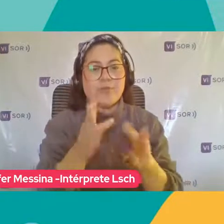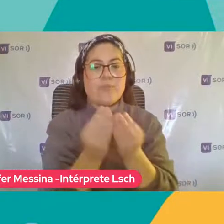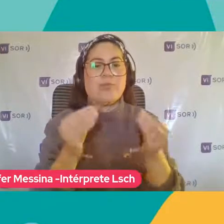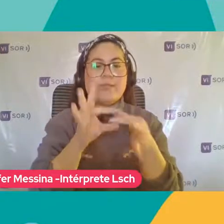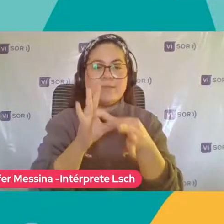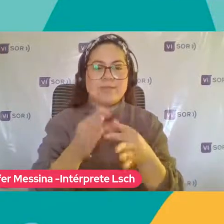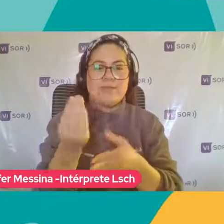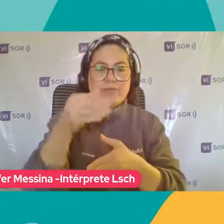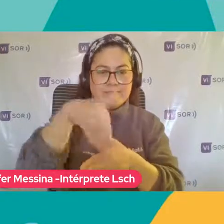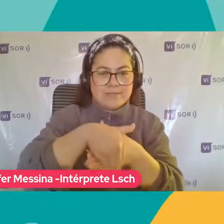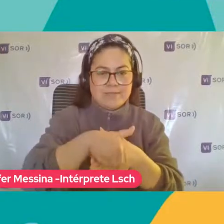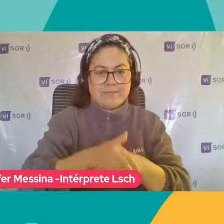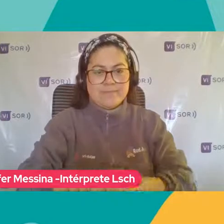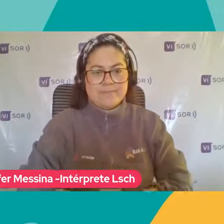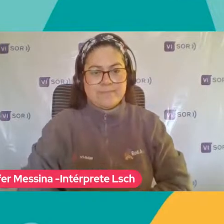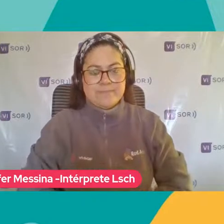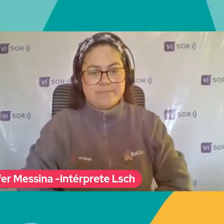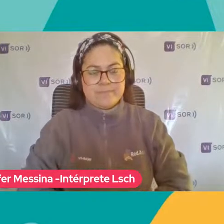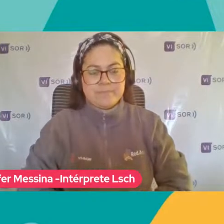tardes